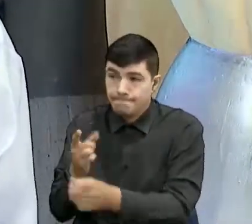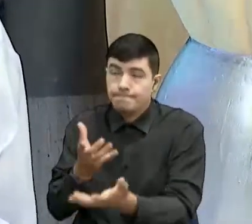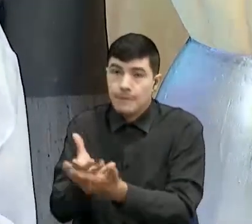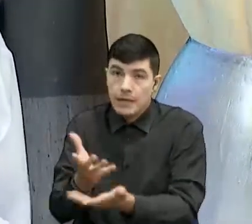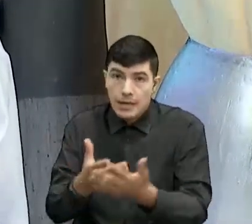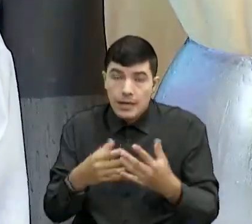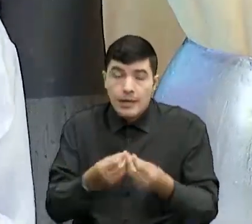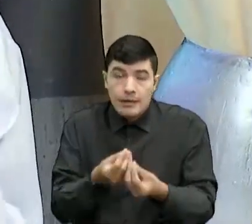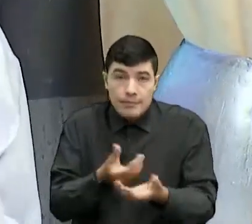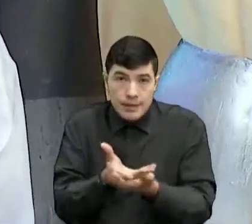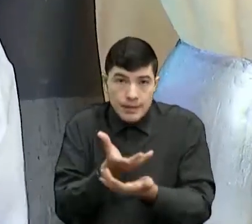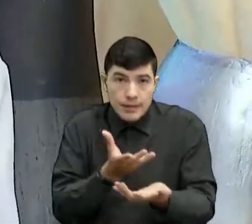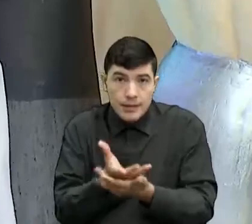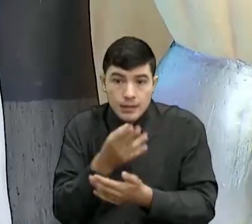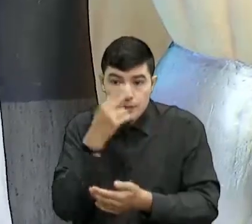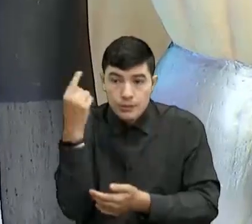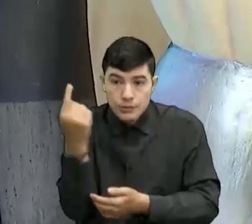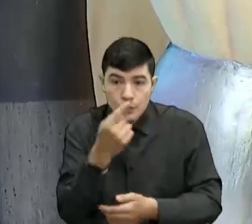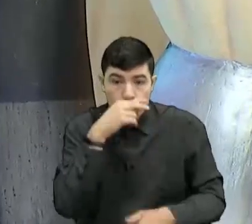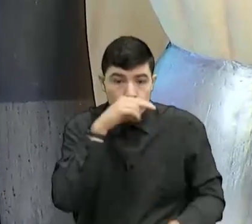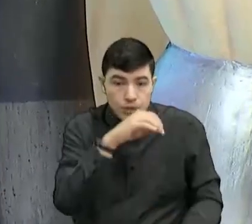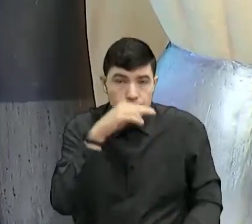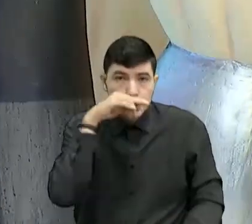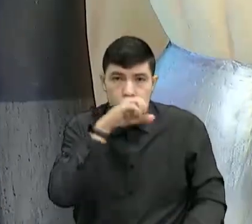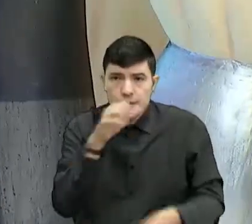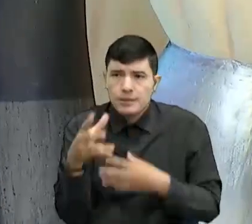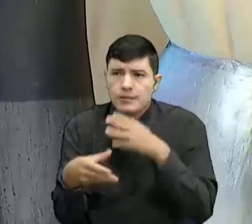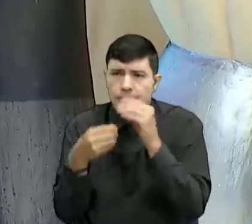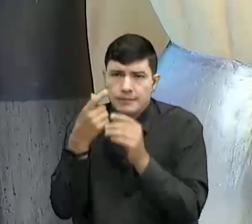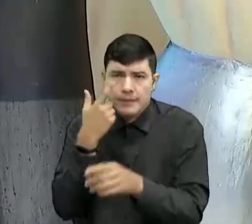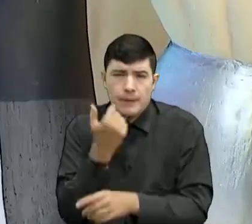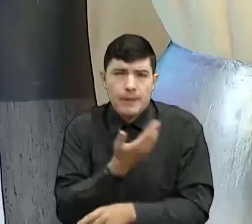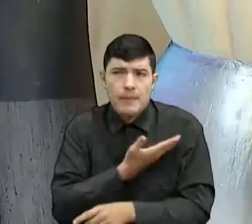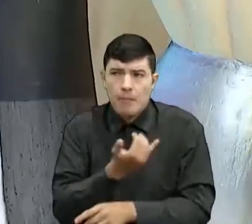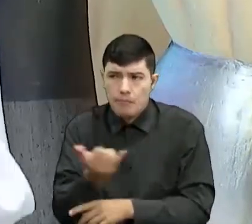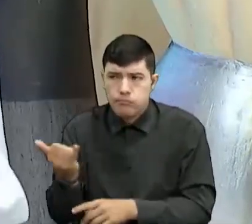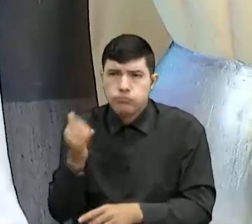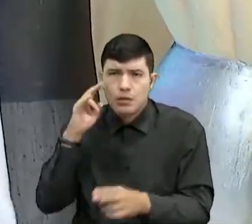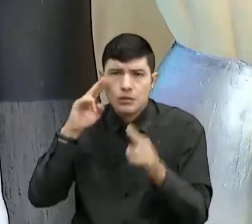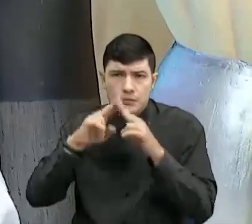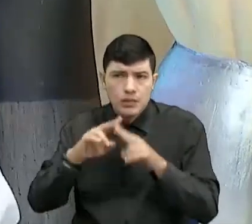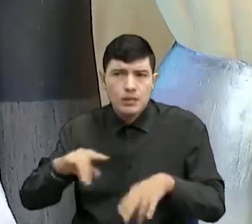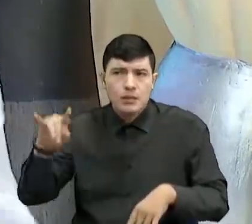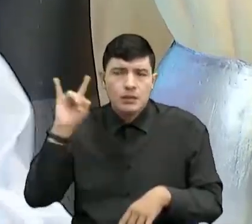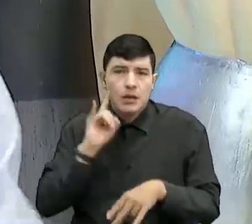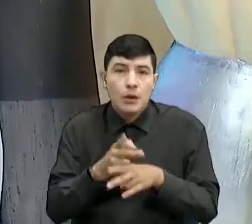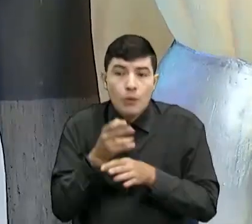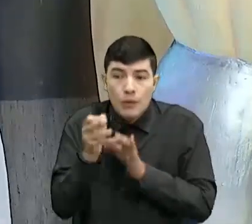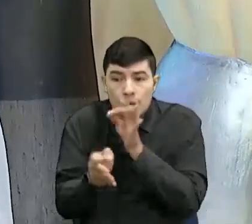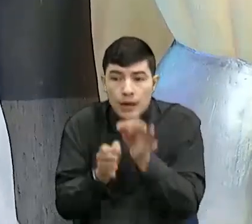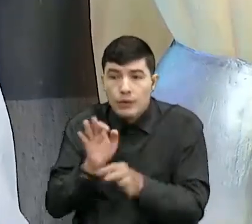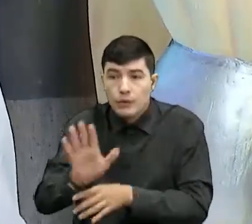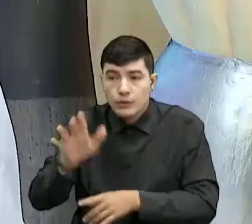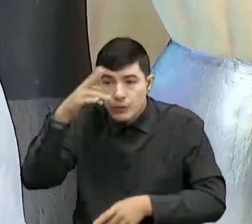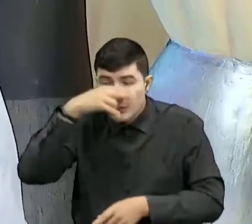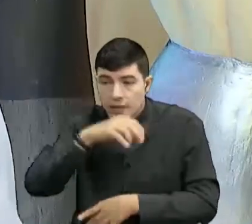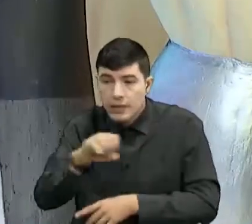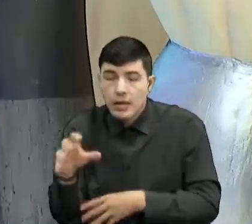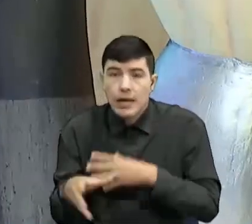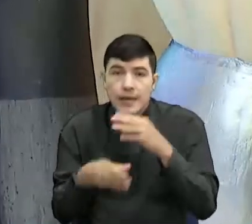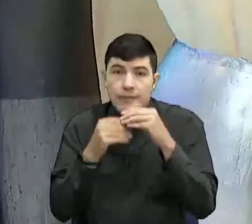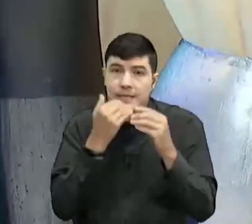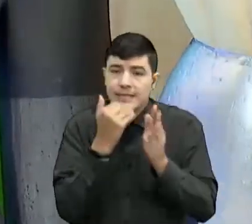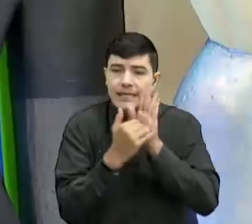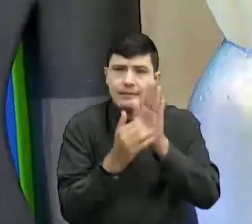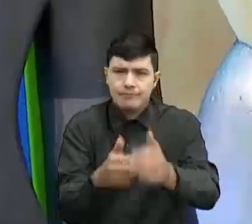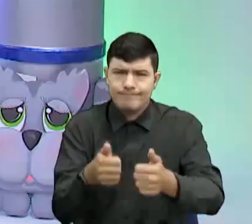solamente va para los niños, sino también para los padres de familia que nos están viendo y nos están escuchando. Protejan a sus hijos y, sobre todo, deben dar